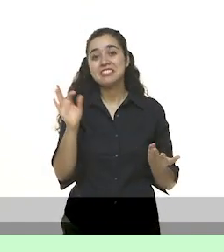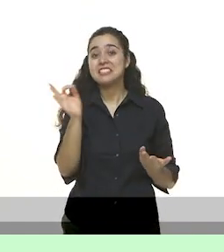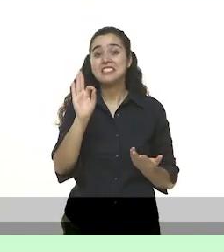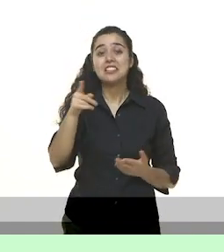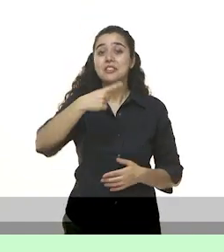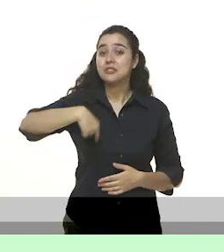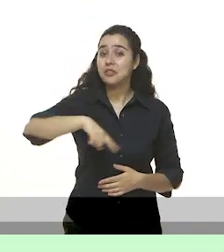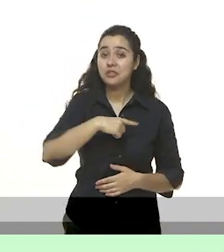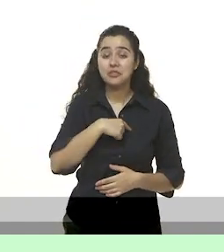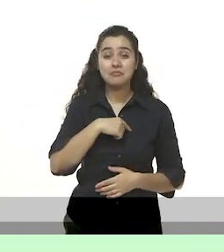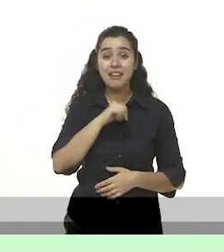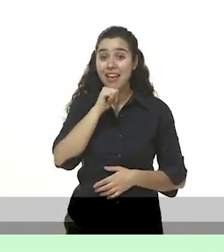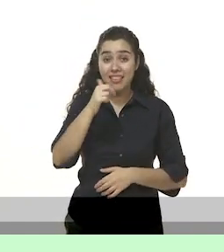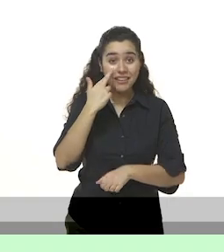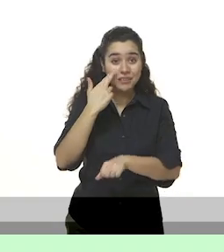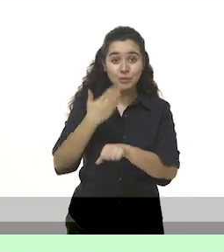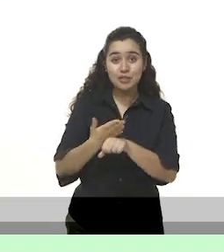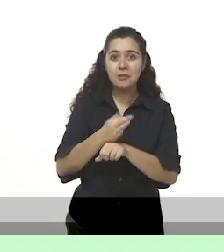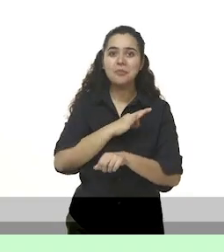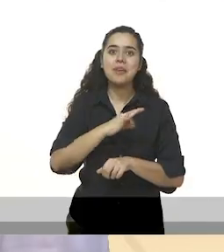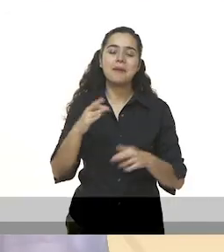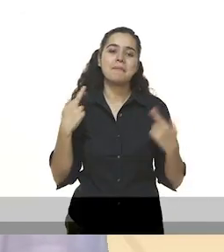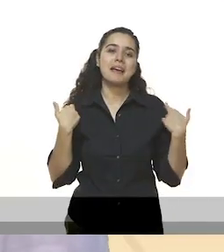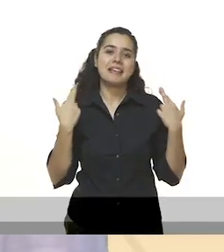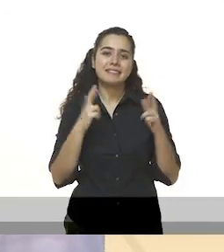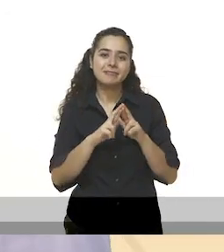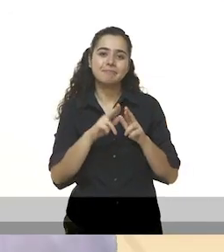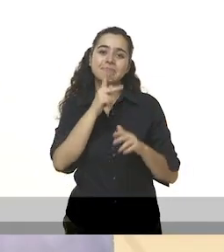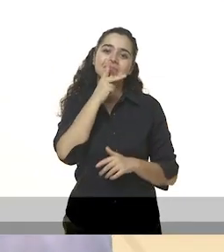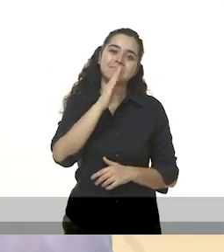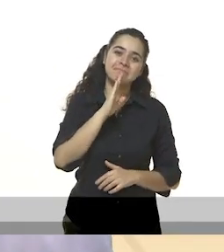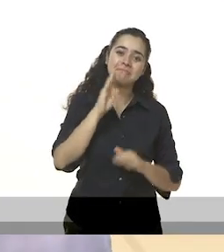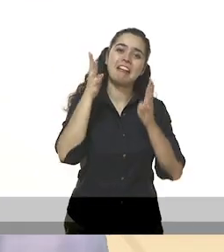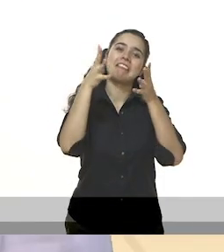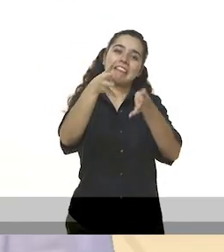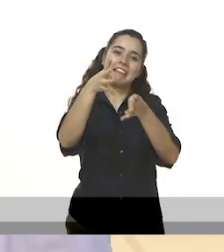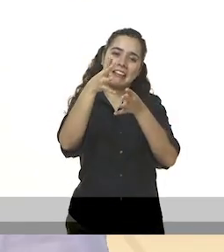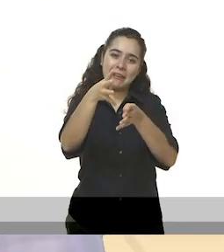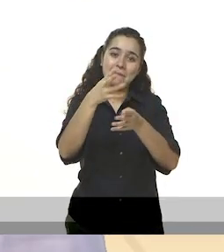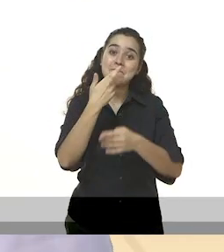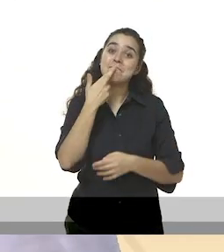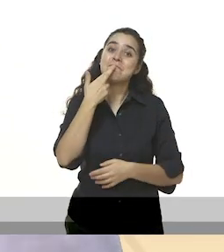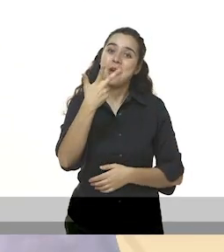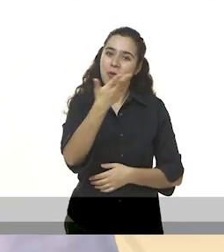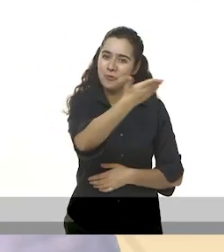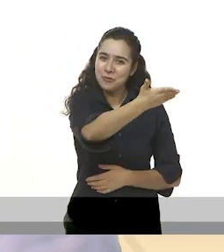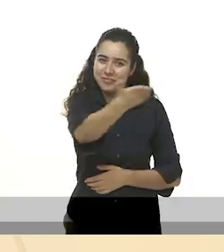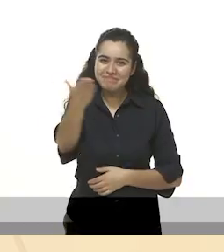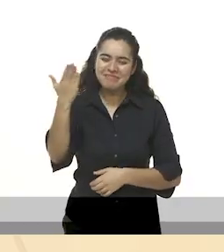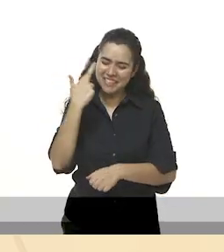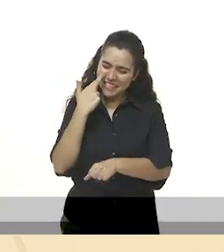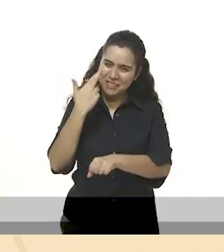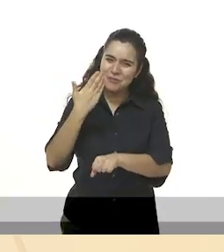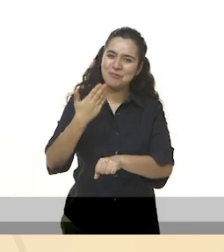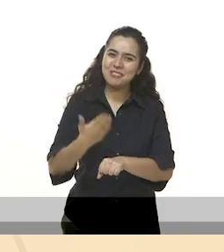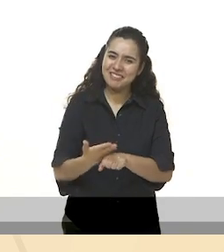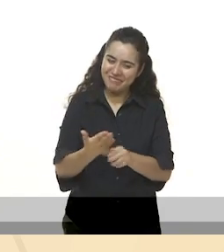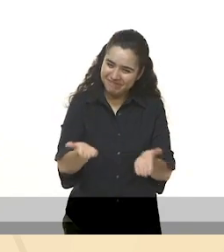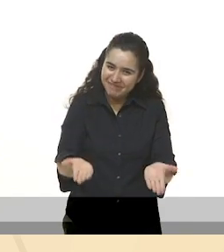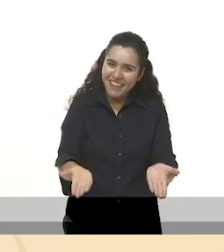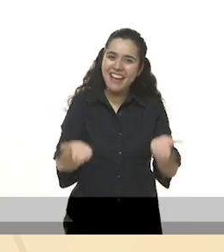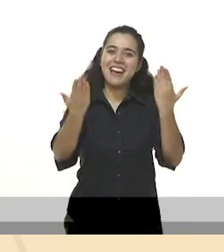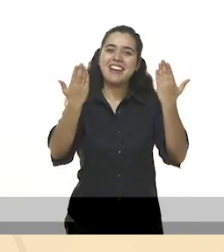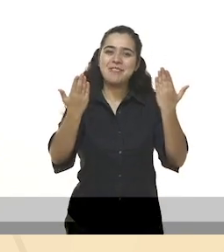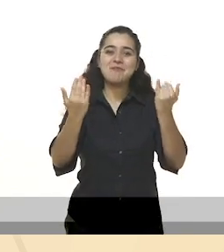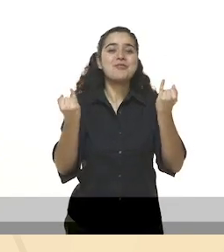regaño por parte de nuestros padres o nuestros maestros. Así que ser responsables siempre nos traerá frutos. Te invito a que seas